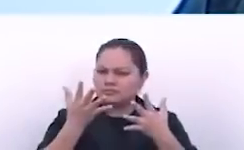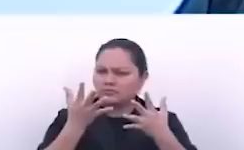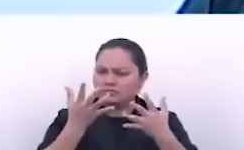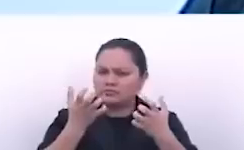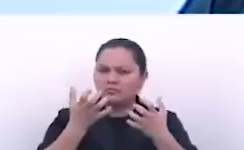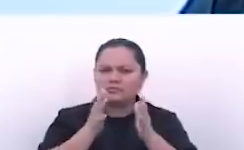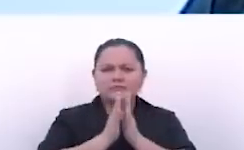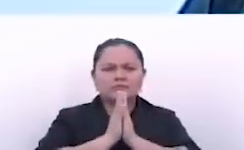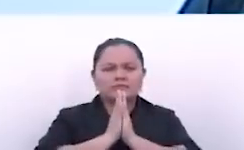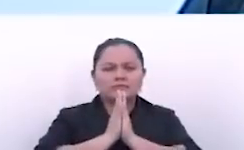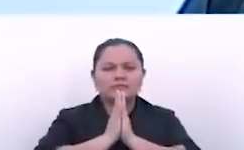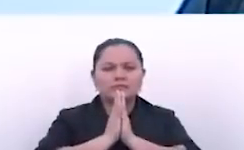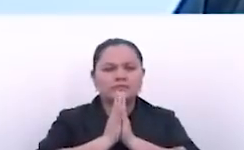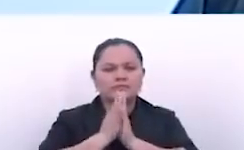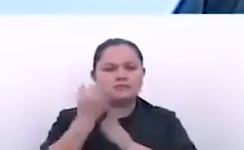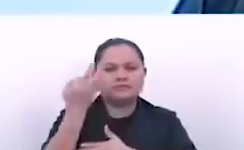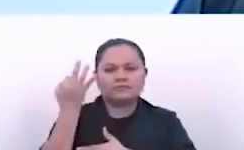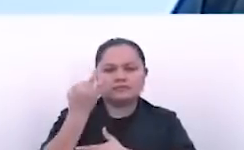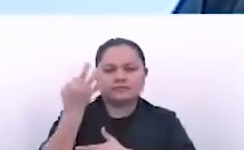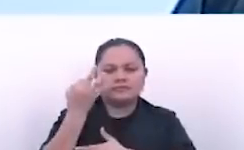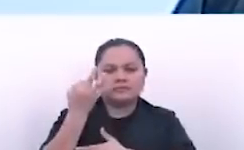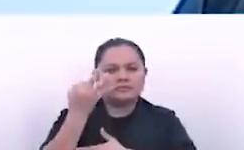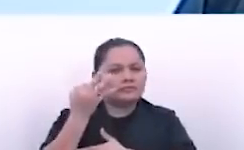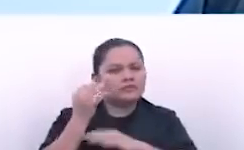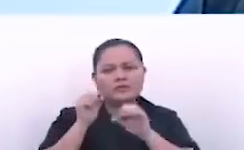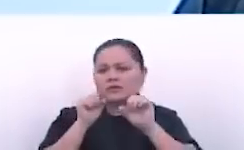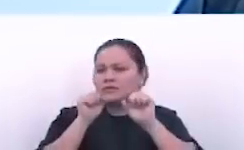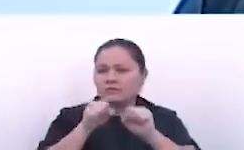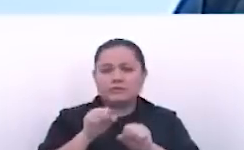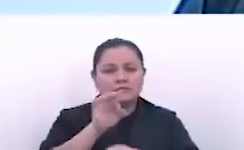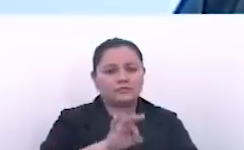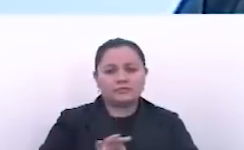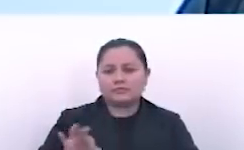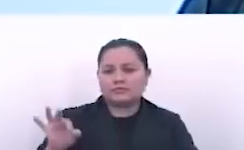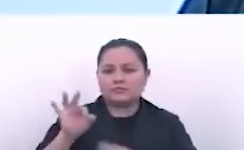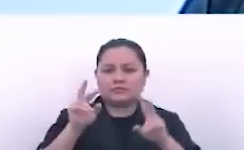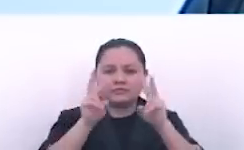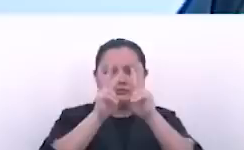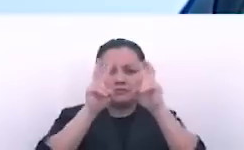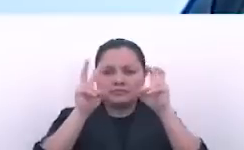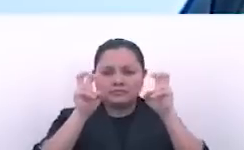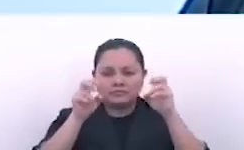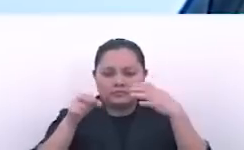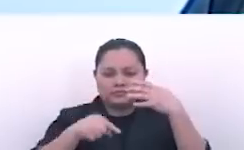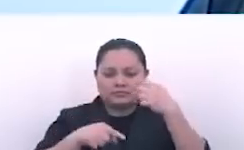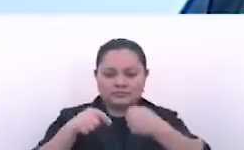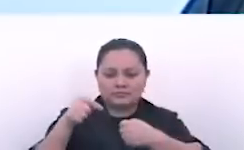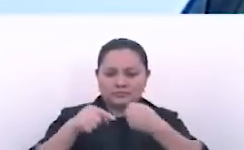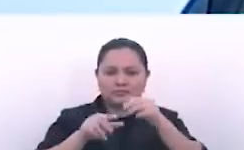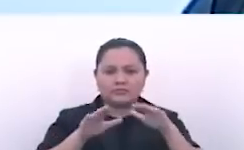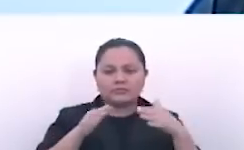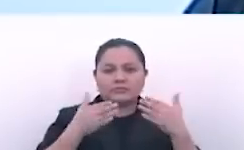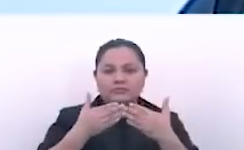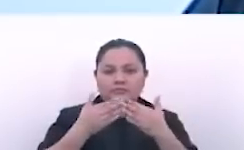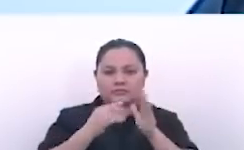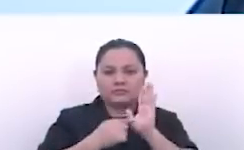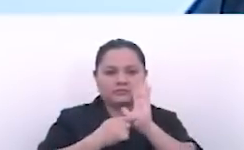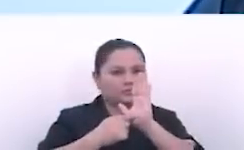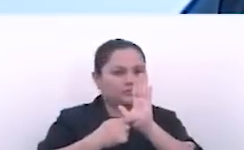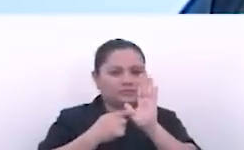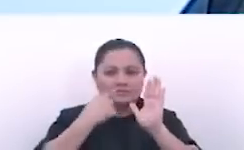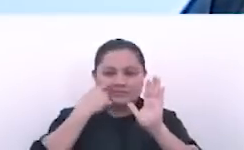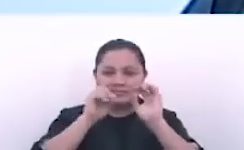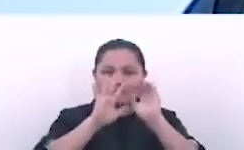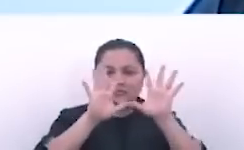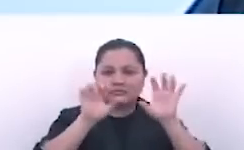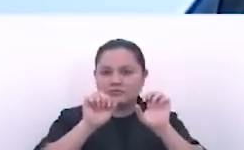pedirles un favor. Si no pueden mejorar el tema agrícola, porque ha sido notoria la incapacidad.